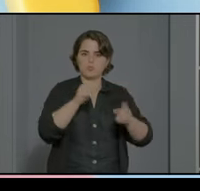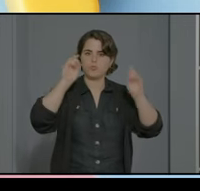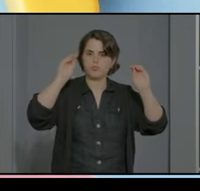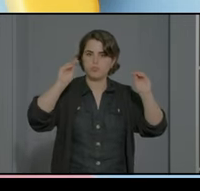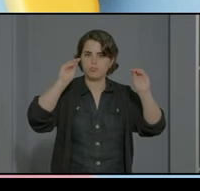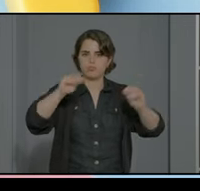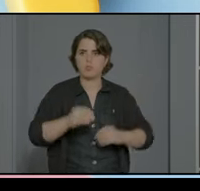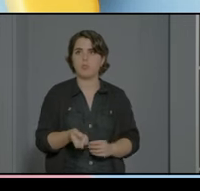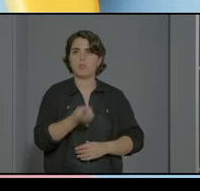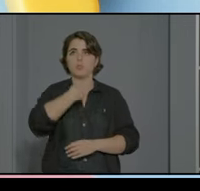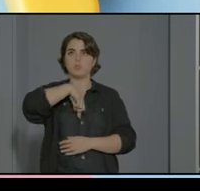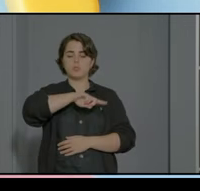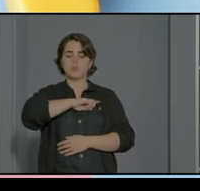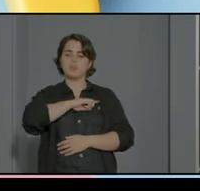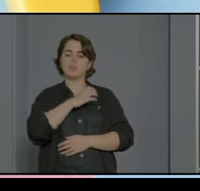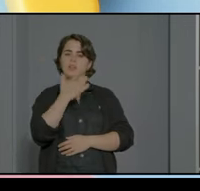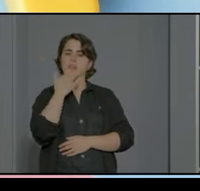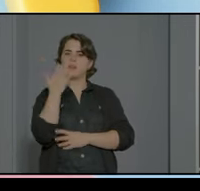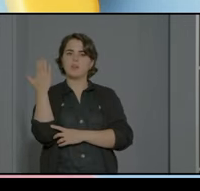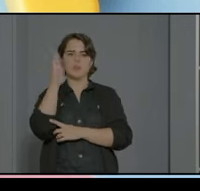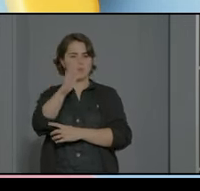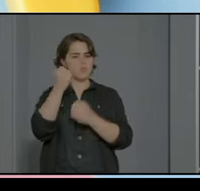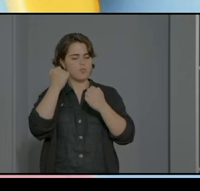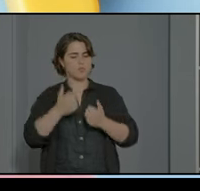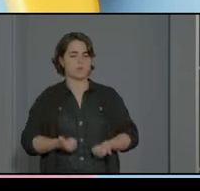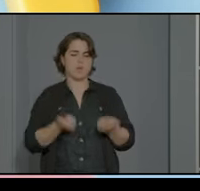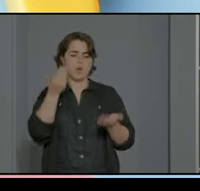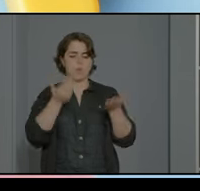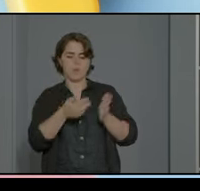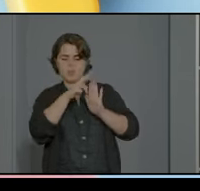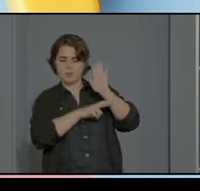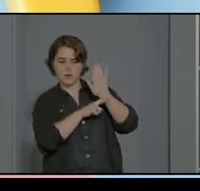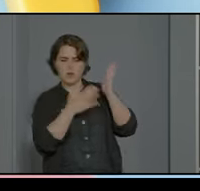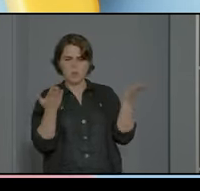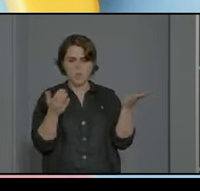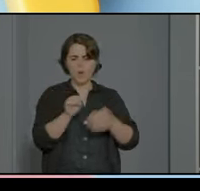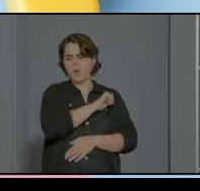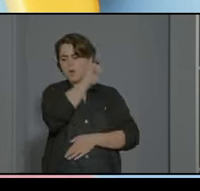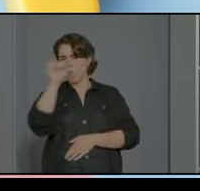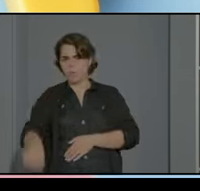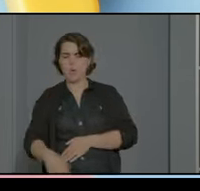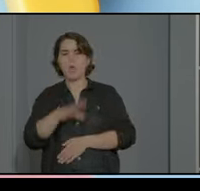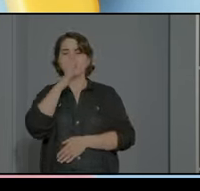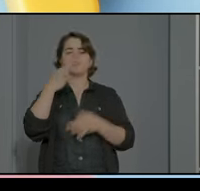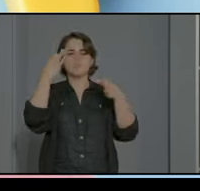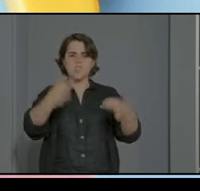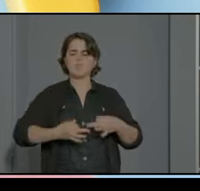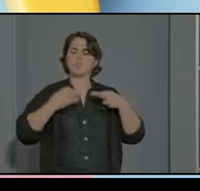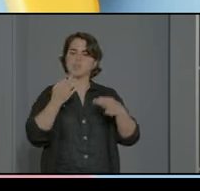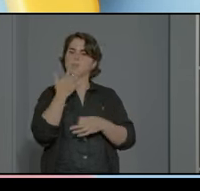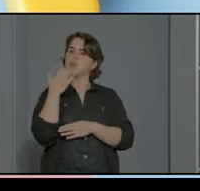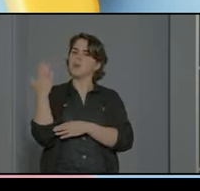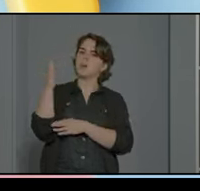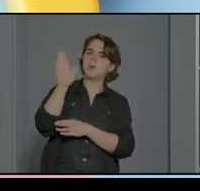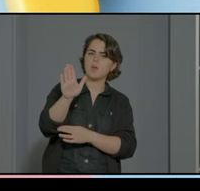para nosotros el ejemplo tiene mucha más fuerza que las reglas por eso nos comprometemos y siempre intentamos dar ese ejemplo esa